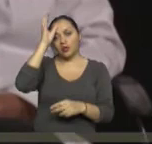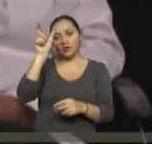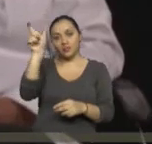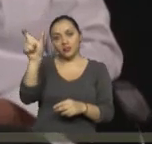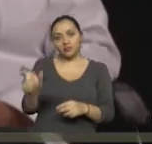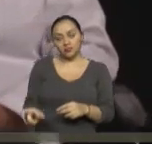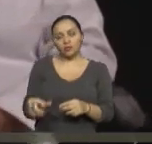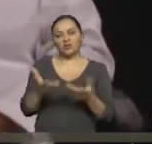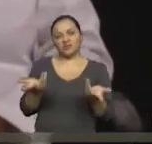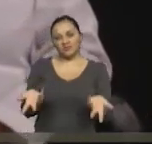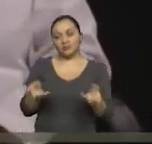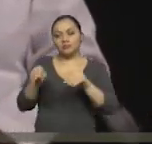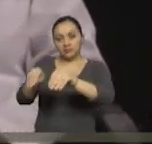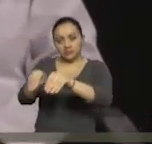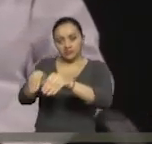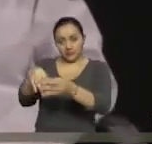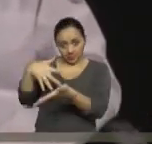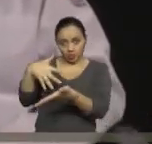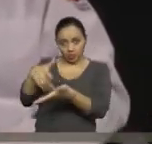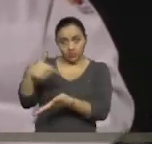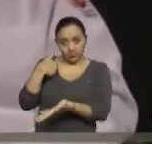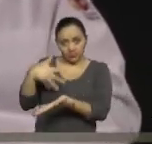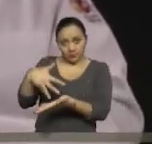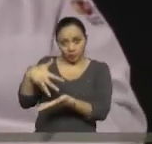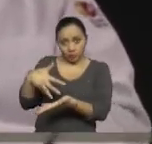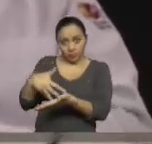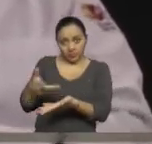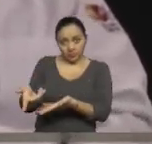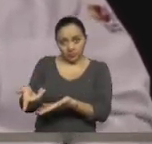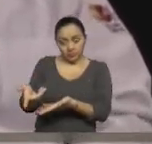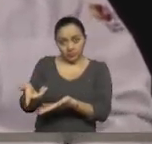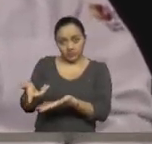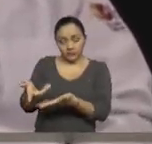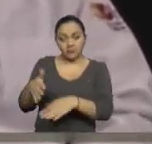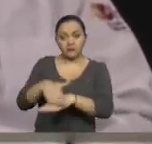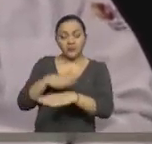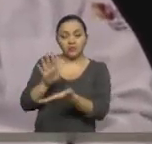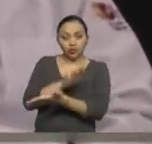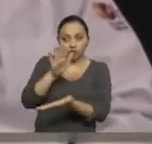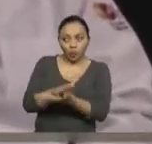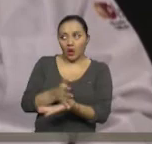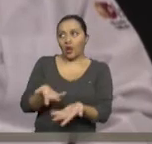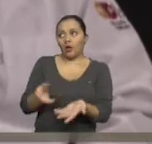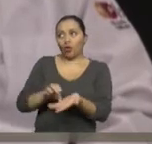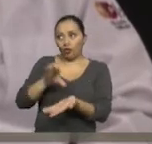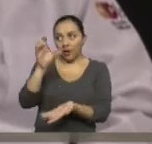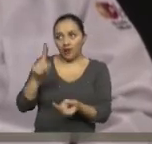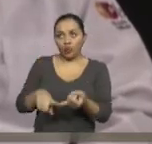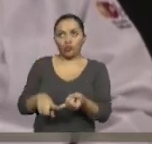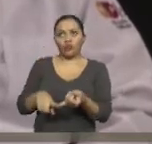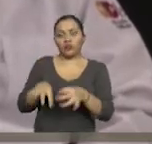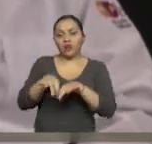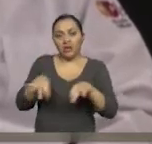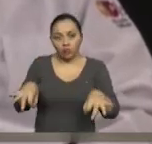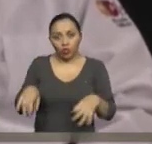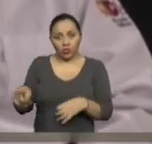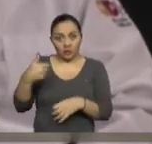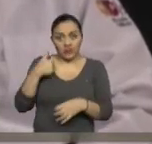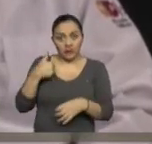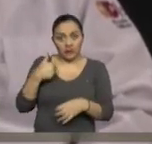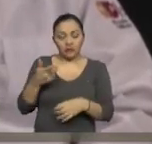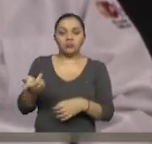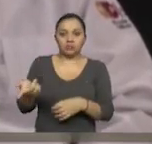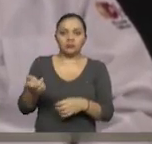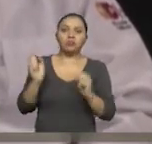persona, grado de instrucción al que tiene, porque también es una oportunidad. Si yo estoy preparado con un título universitario,